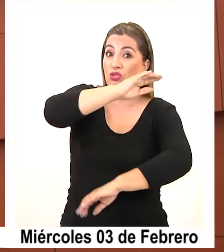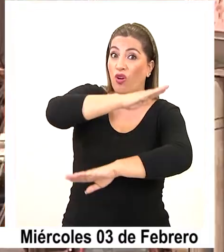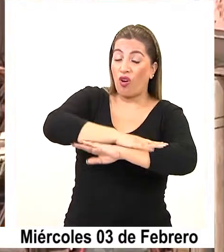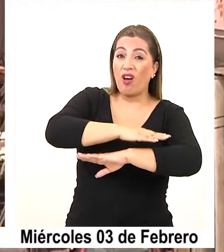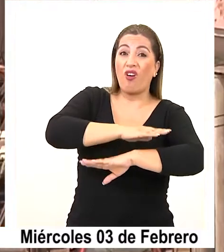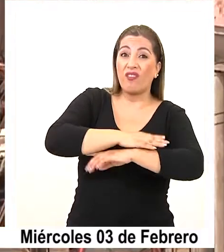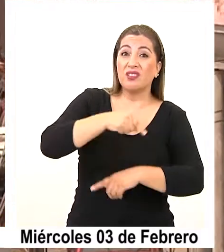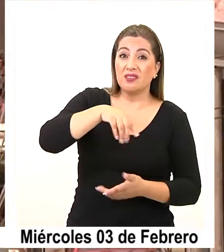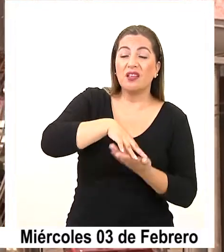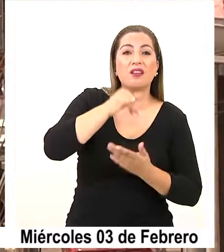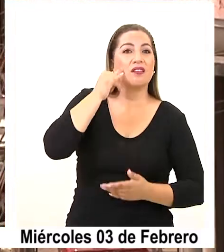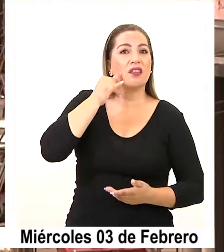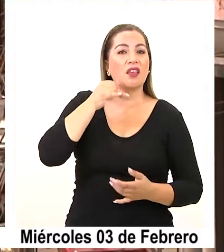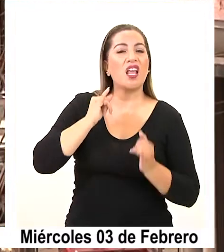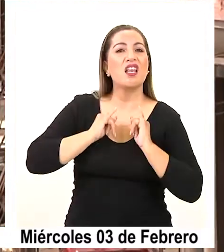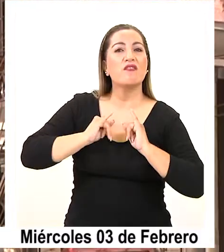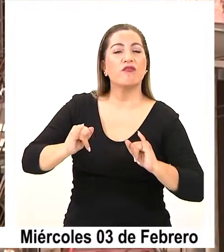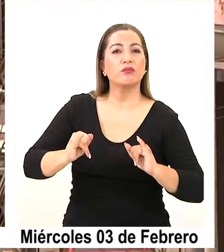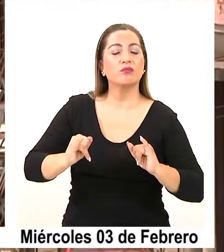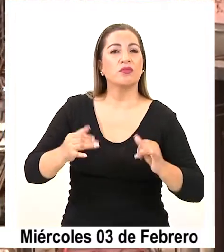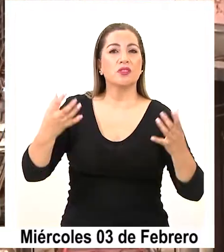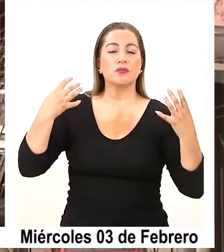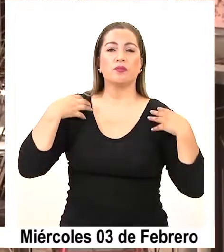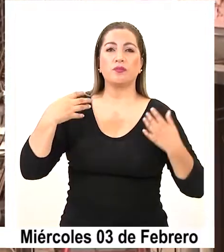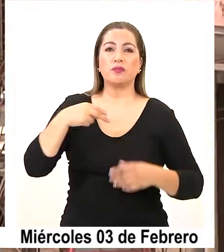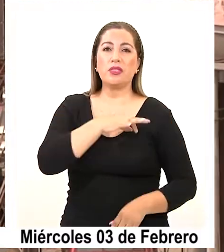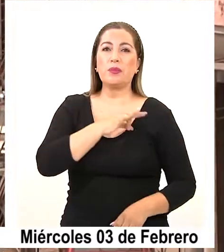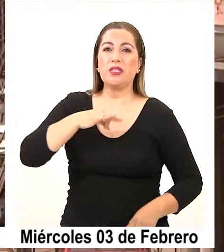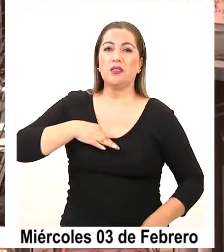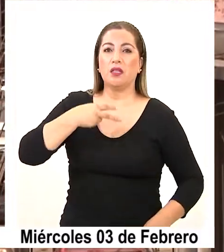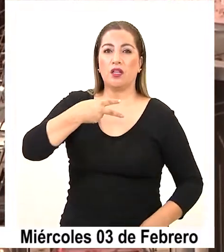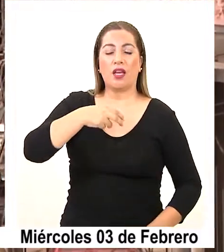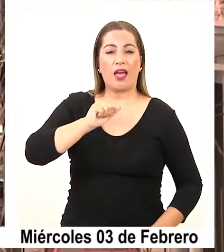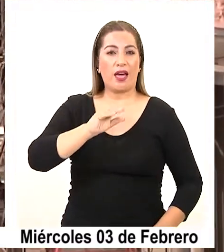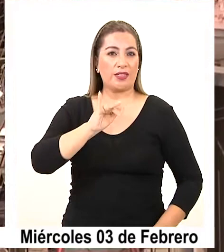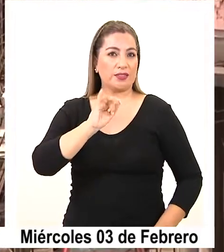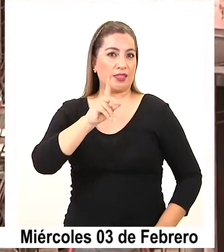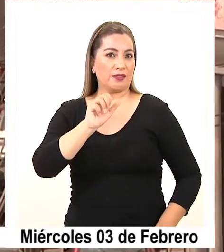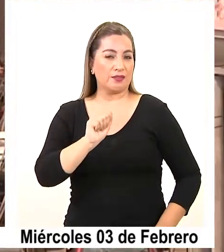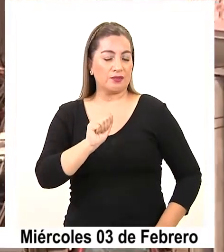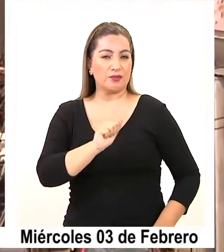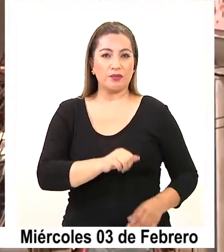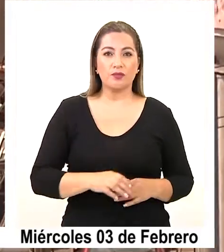este cuestionado informe encargado por el Ministerio de Hacienda.